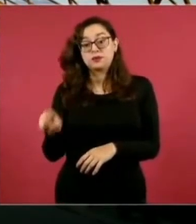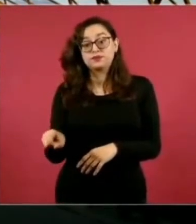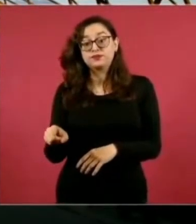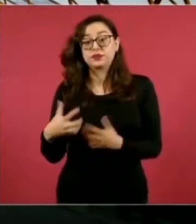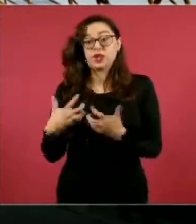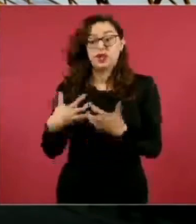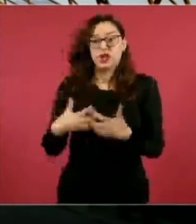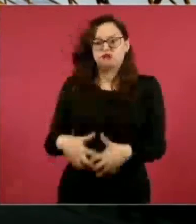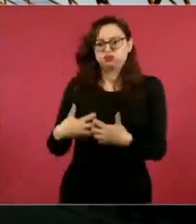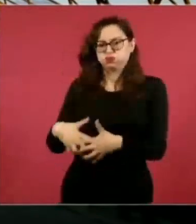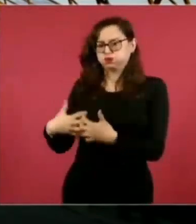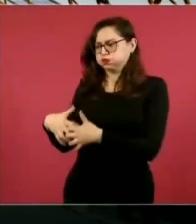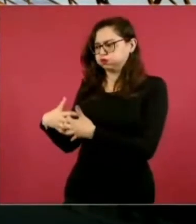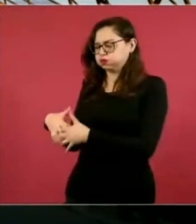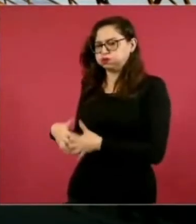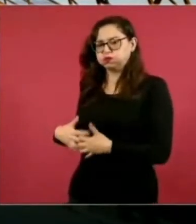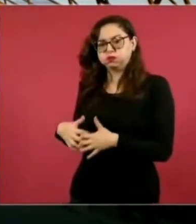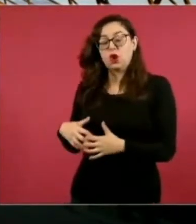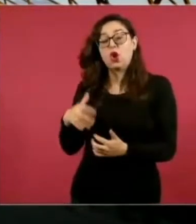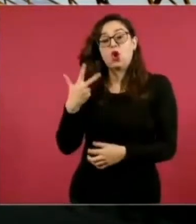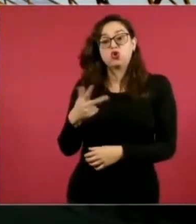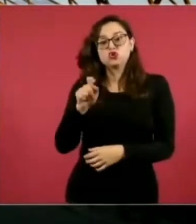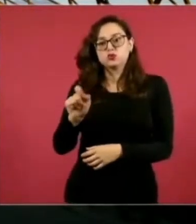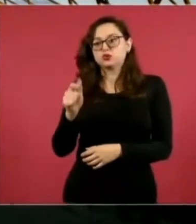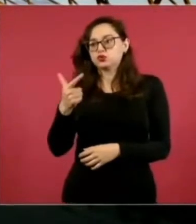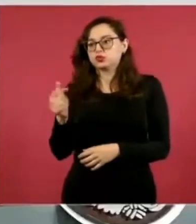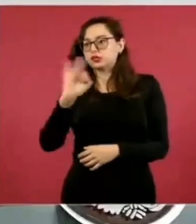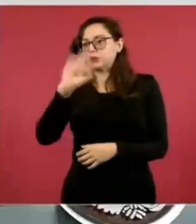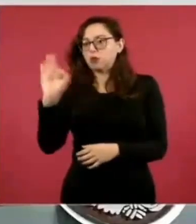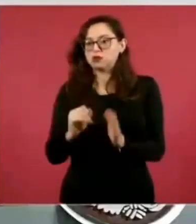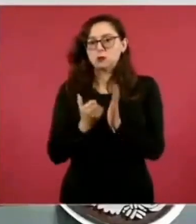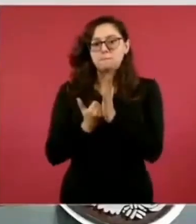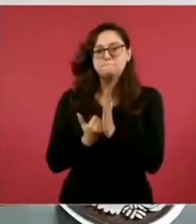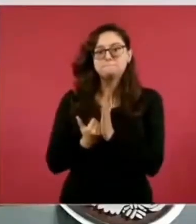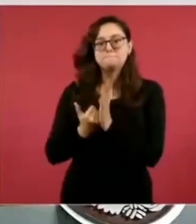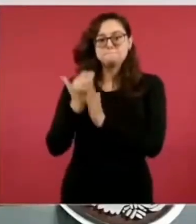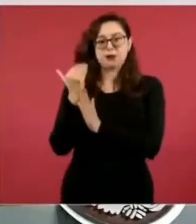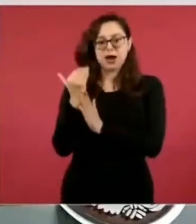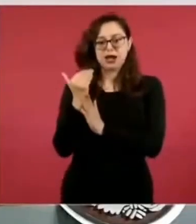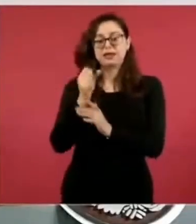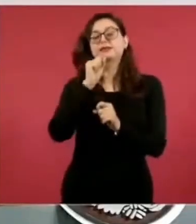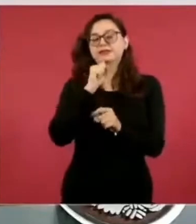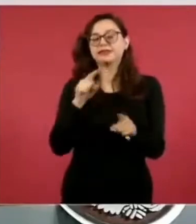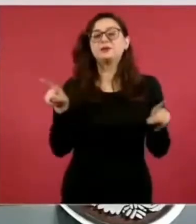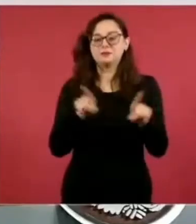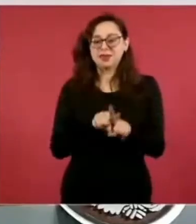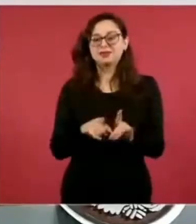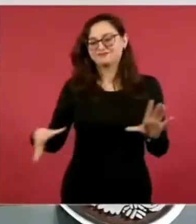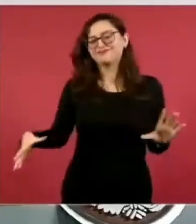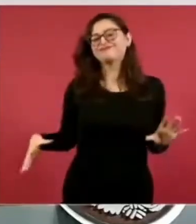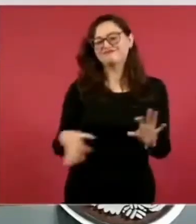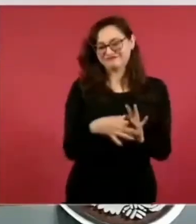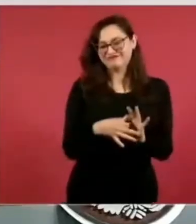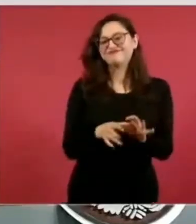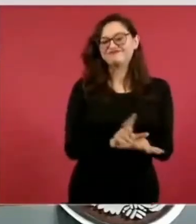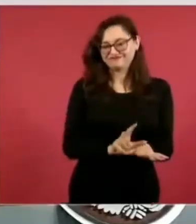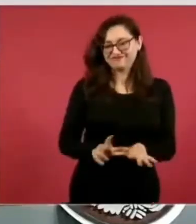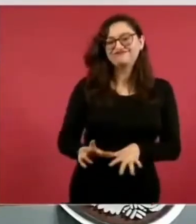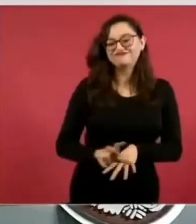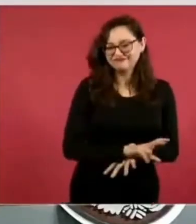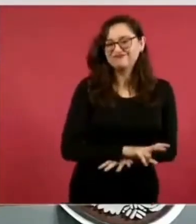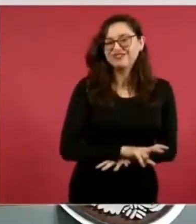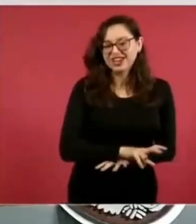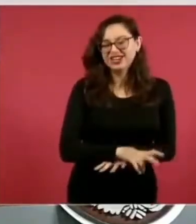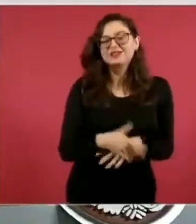industrial en el mes de abril, con un 8.7 por ciento de crecimiento, también ligado a la prosperidad compartida que trae el Tren